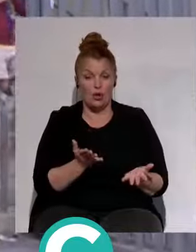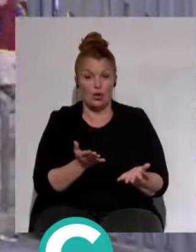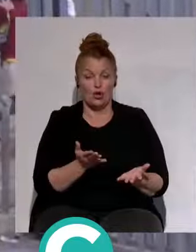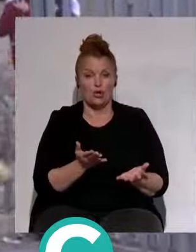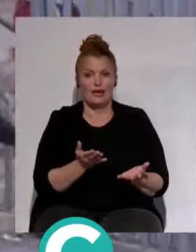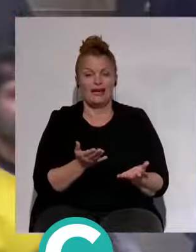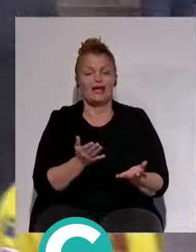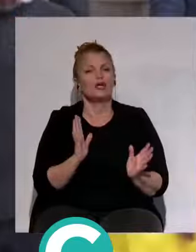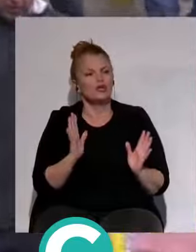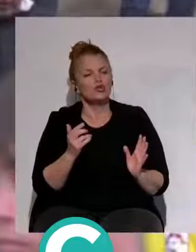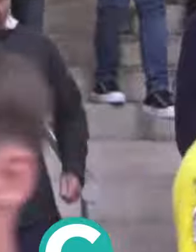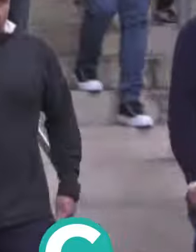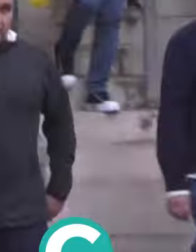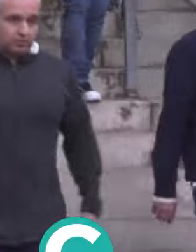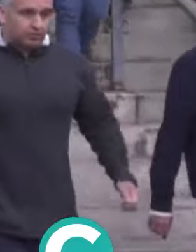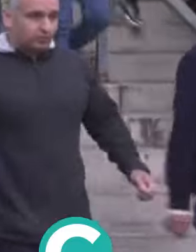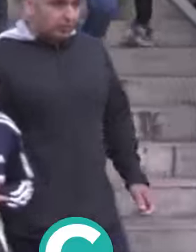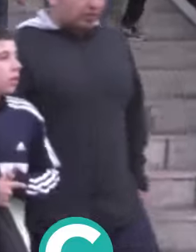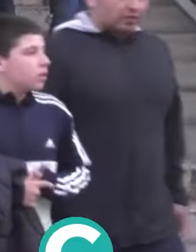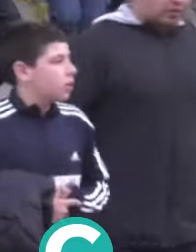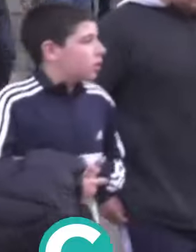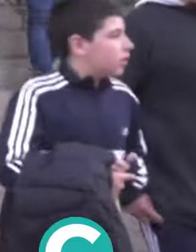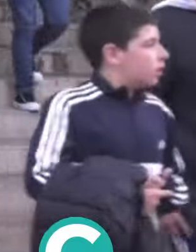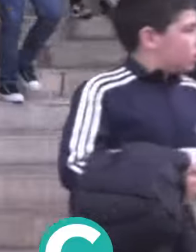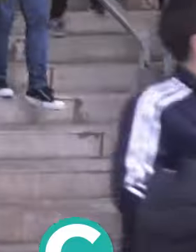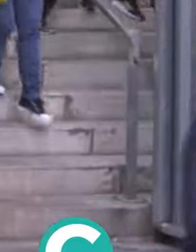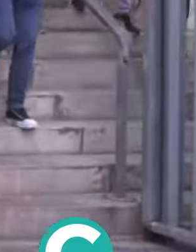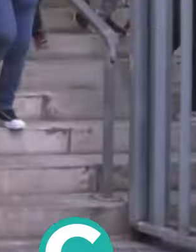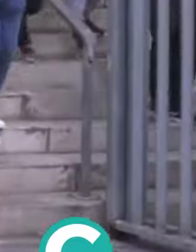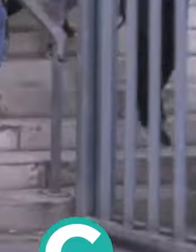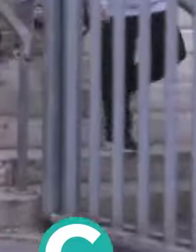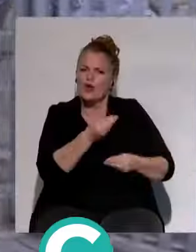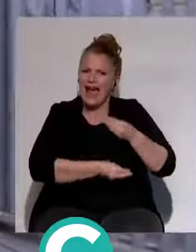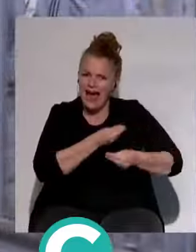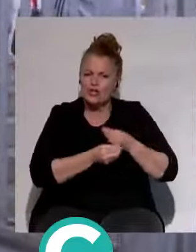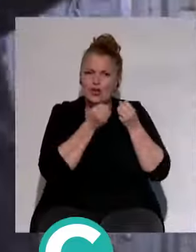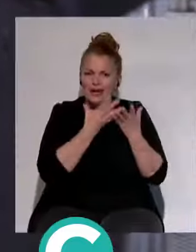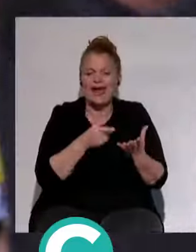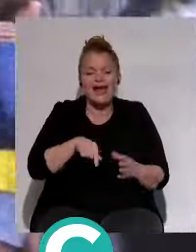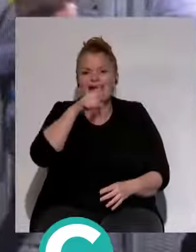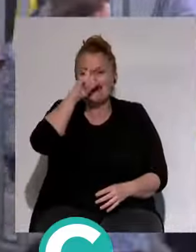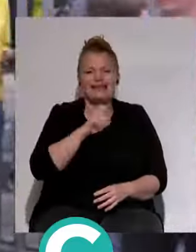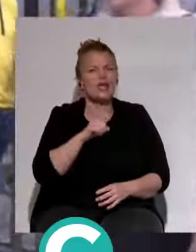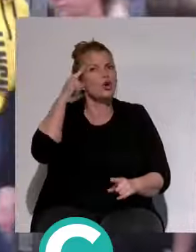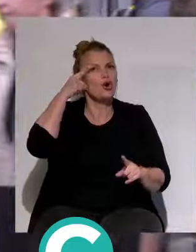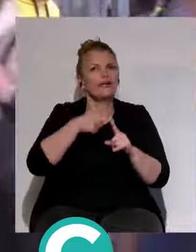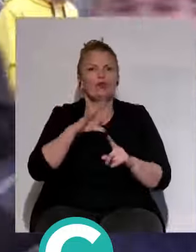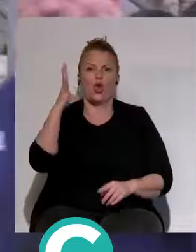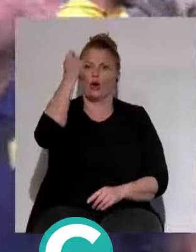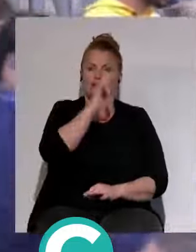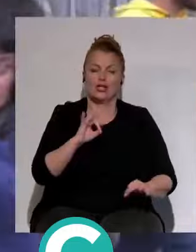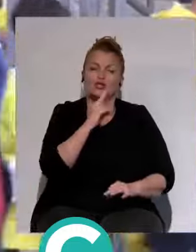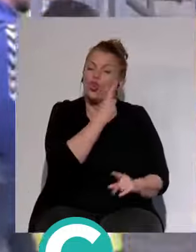alabe o que no reconozca que durante 10 años lo ha hecho bien y este año no se ha conseguido el objetivo. Que son dos cosas absolutamente